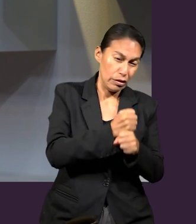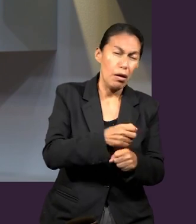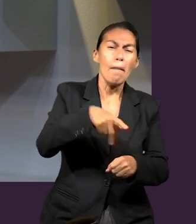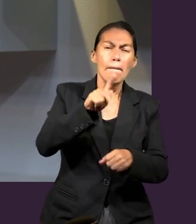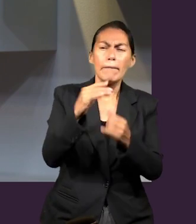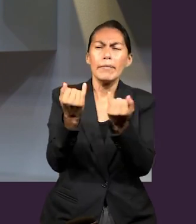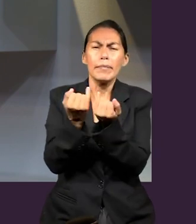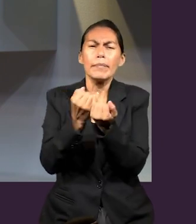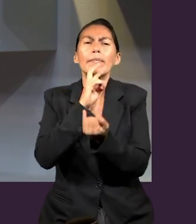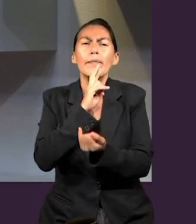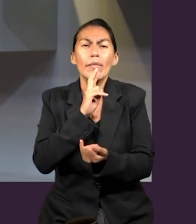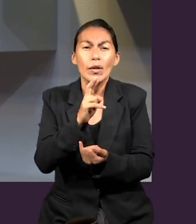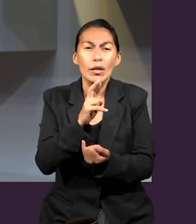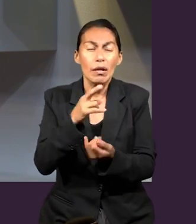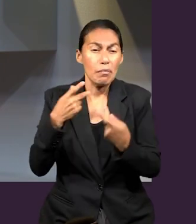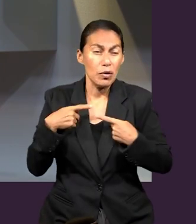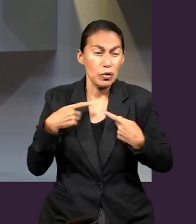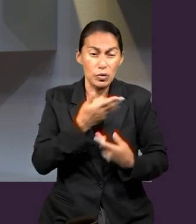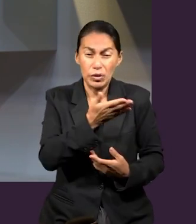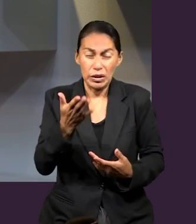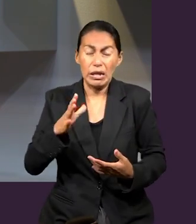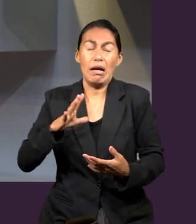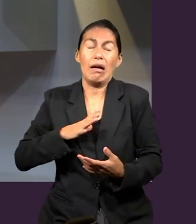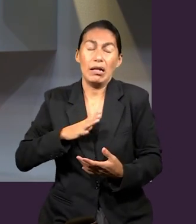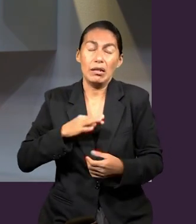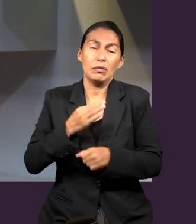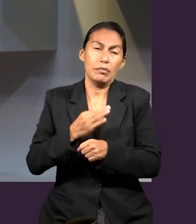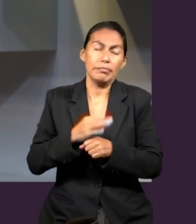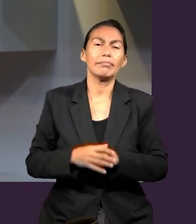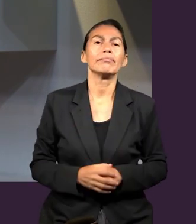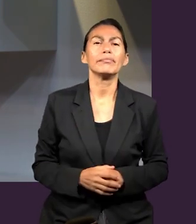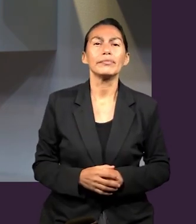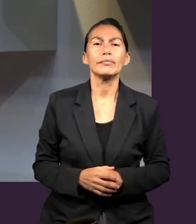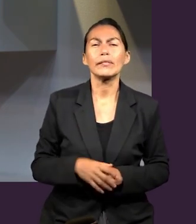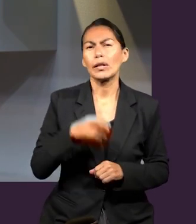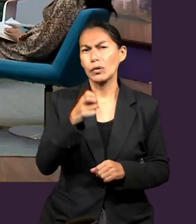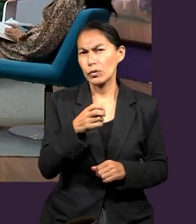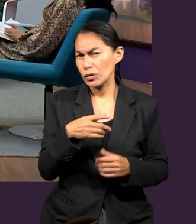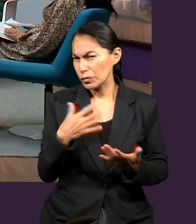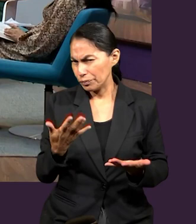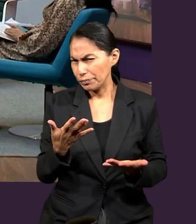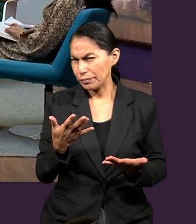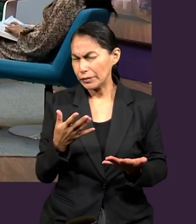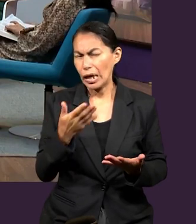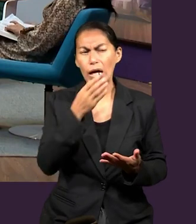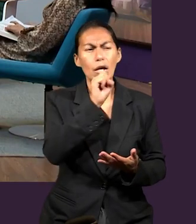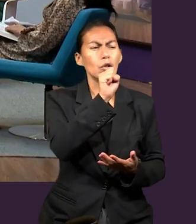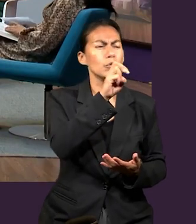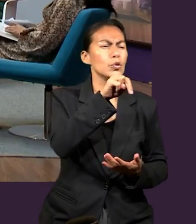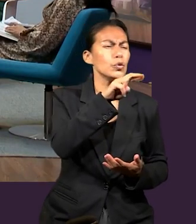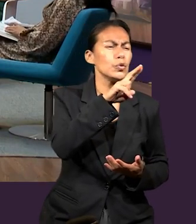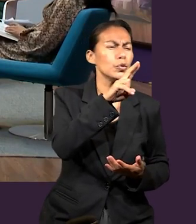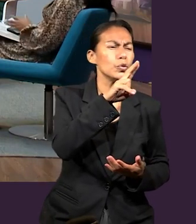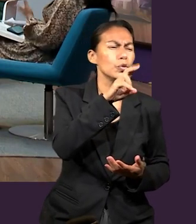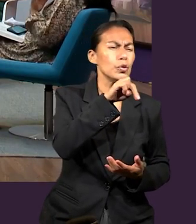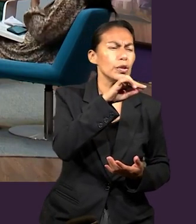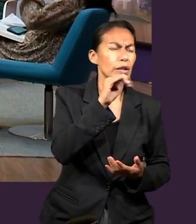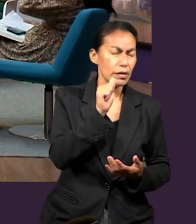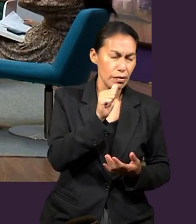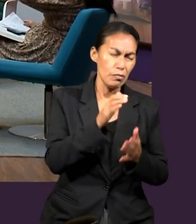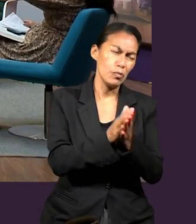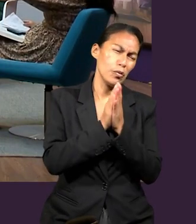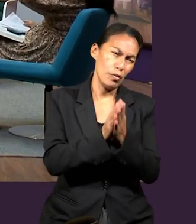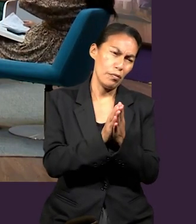como la solución a este problema que la iglesia está enfrentando en este tiempo. Así que vamos a pedirle a Sonia que